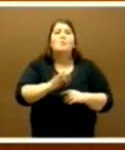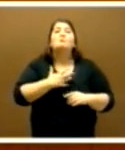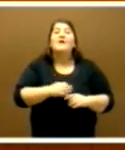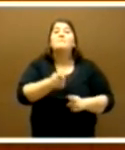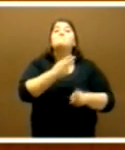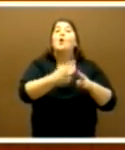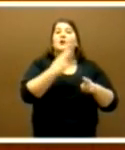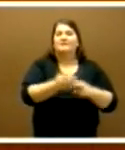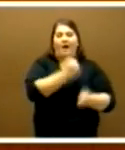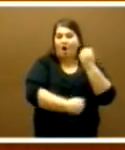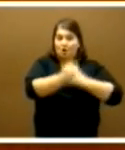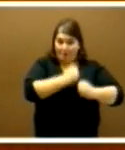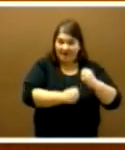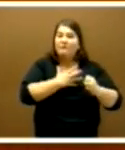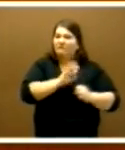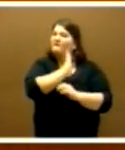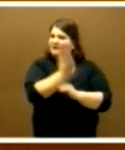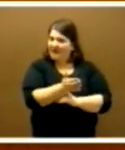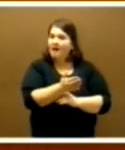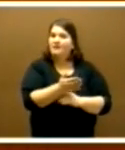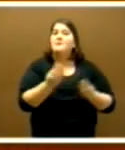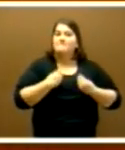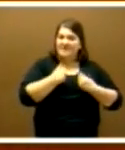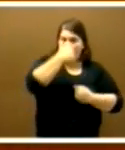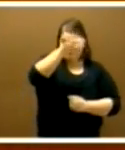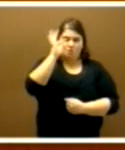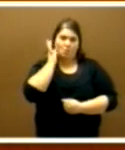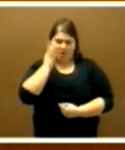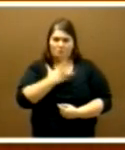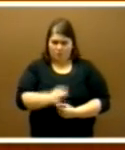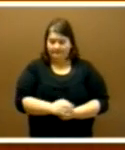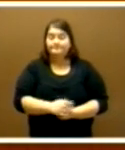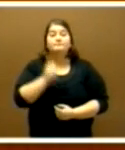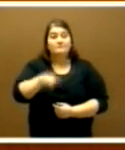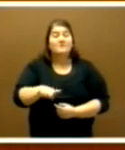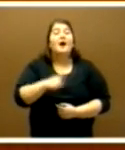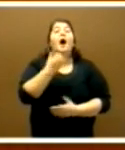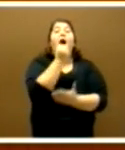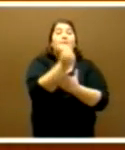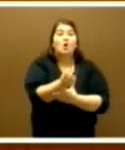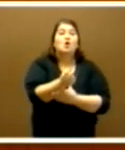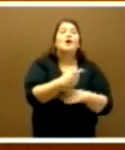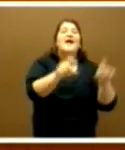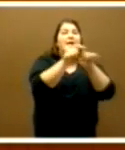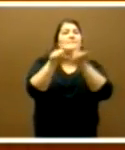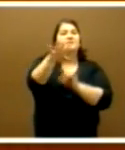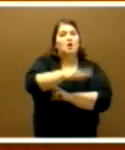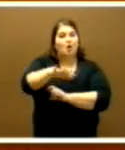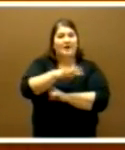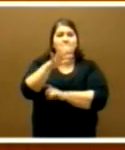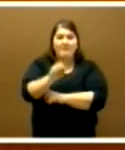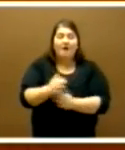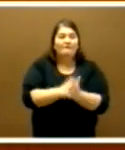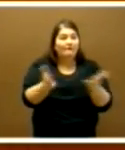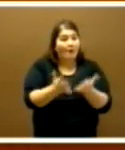políticas económicas en la conciliación de la vida de hombres y mujeres, apoyo a las corporaciones locales y fomento de los pactos